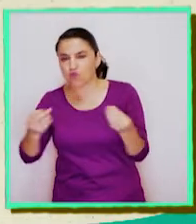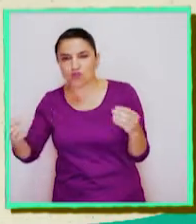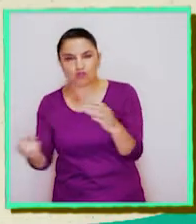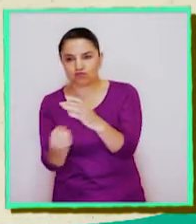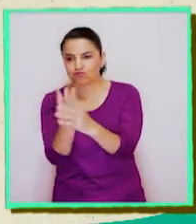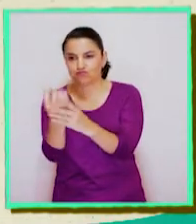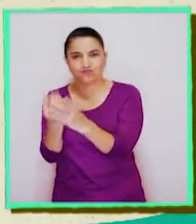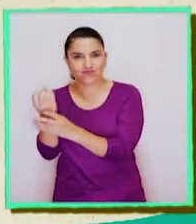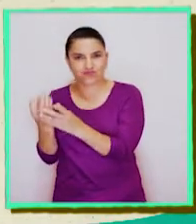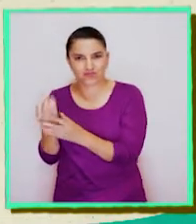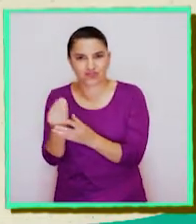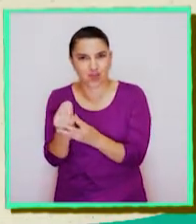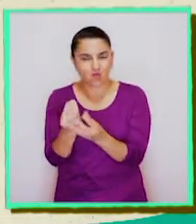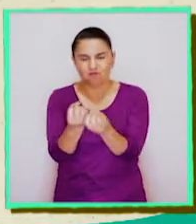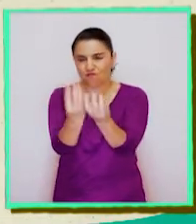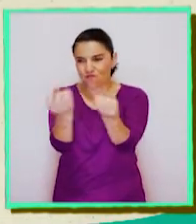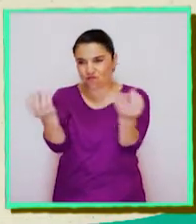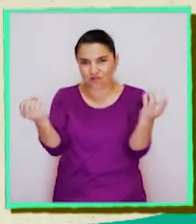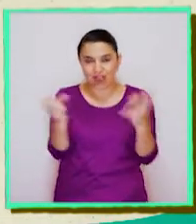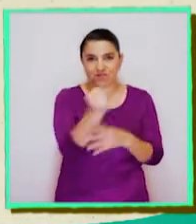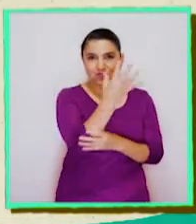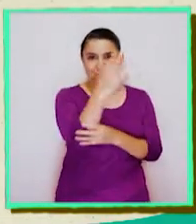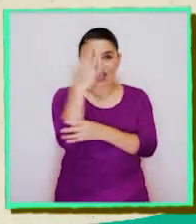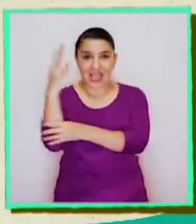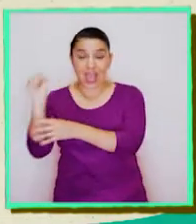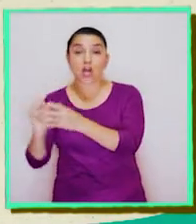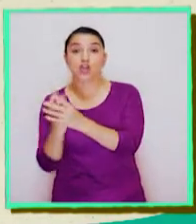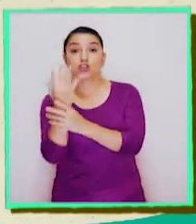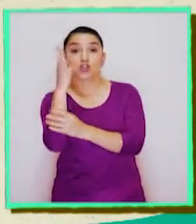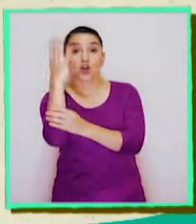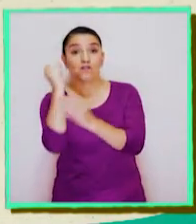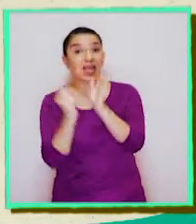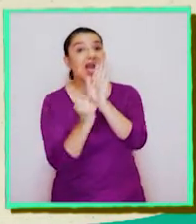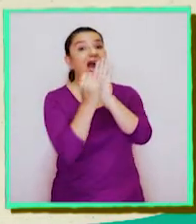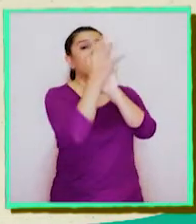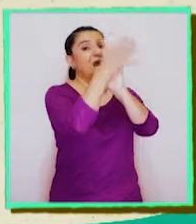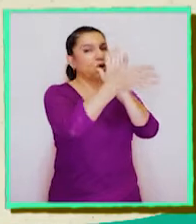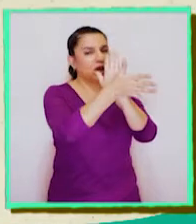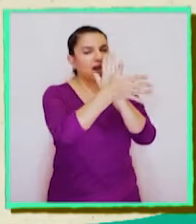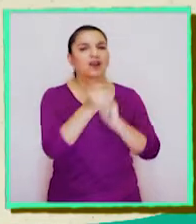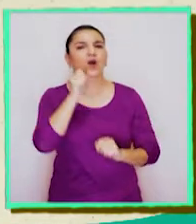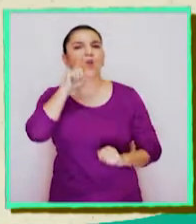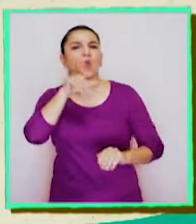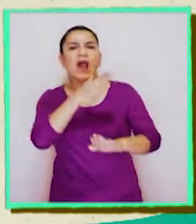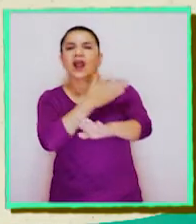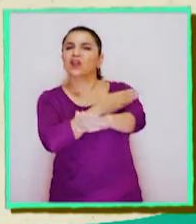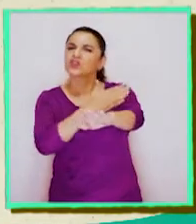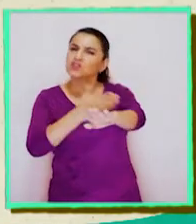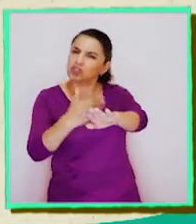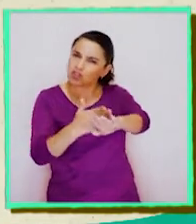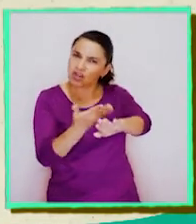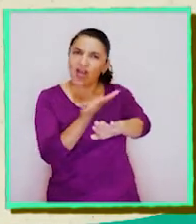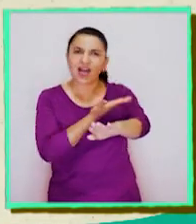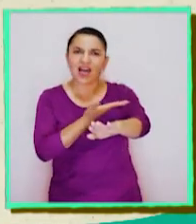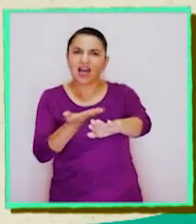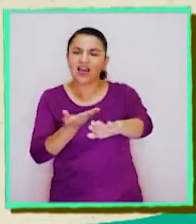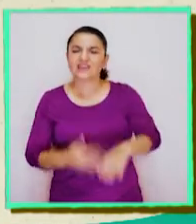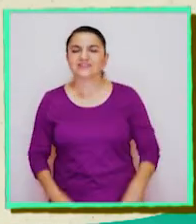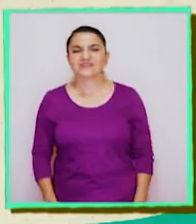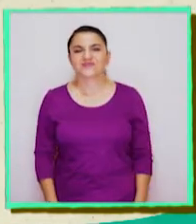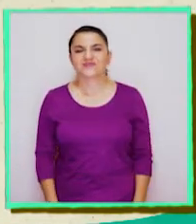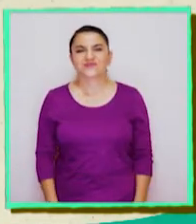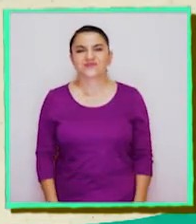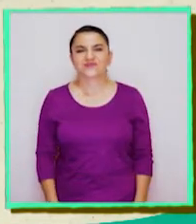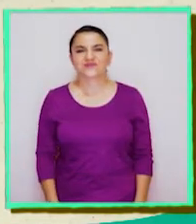fertilidad. Con abundante vegetación, como el roble o la araucaria. ¿Saben a qué zona de nos estamos refiriendo?